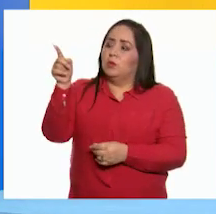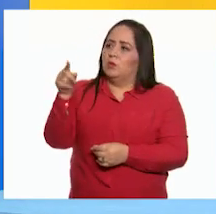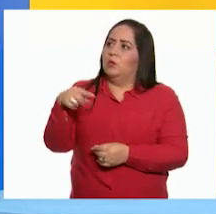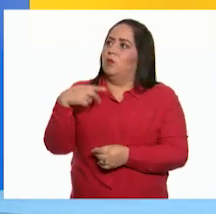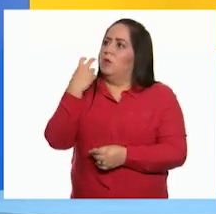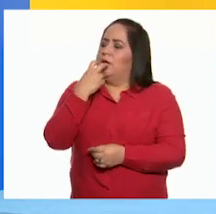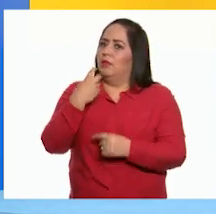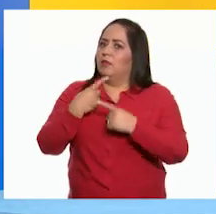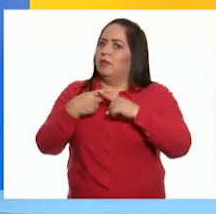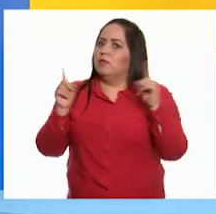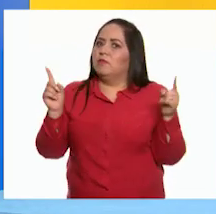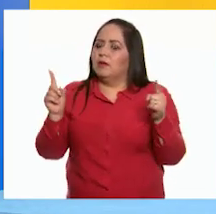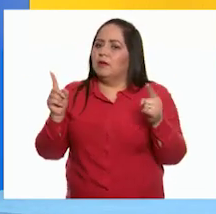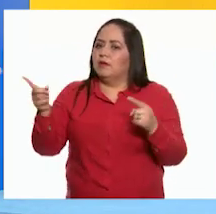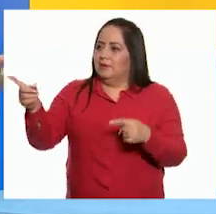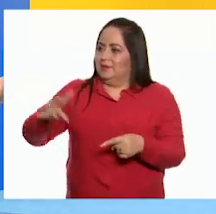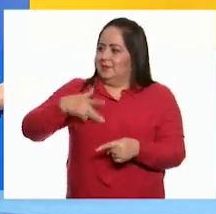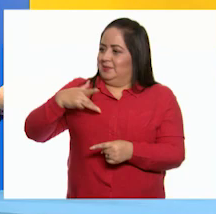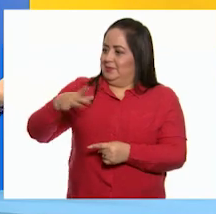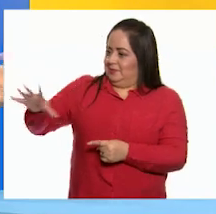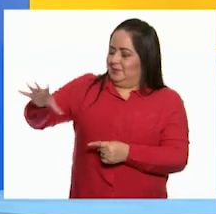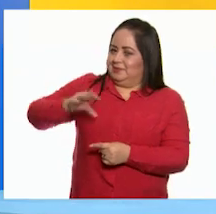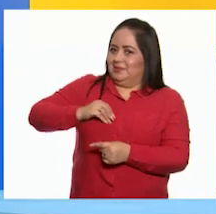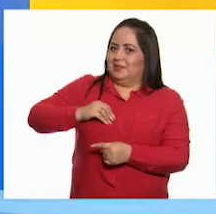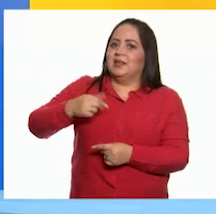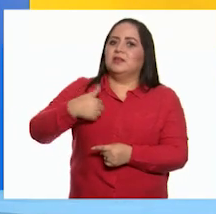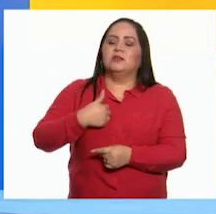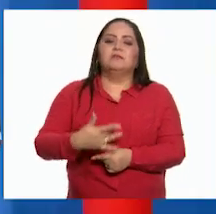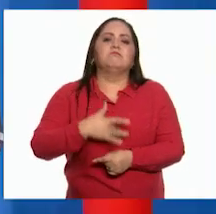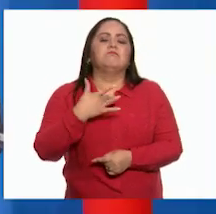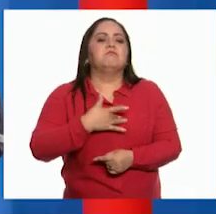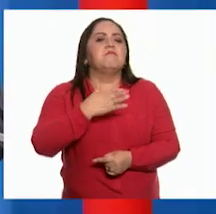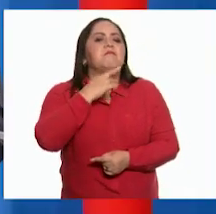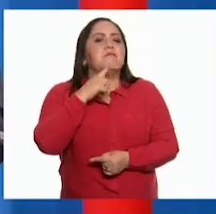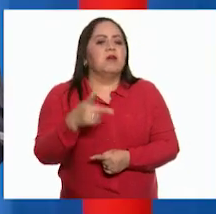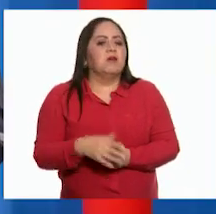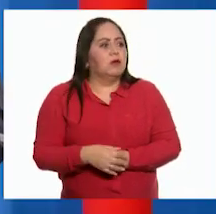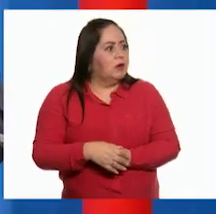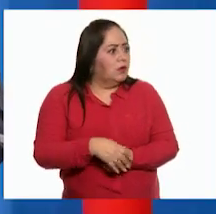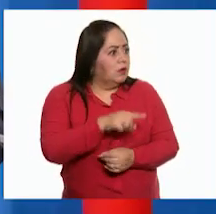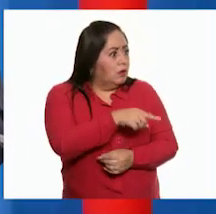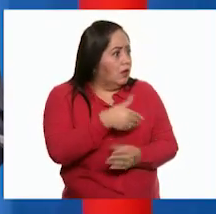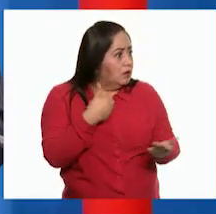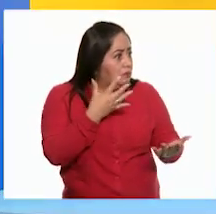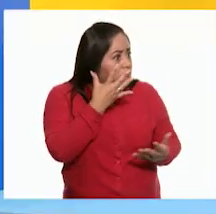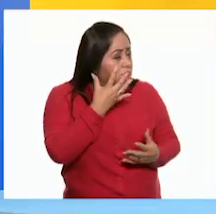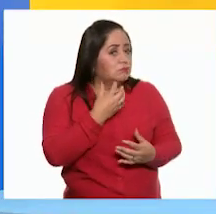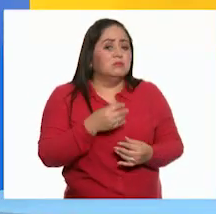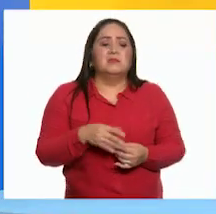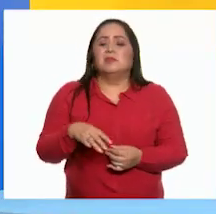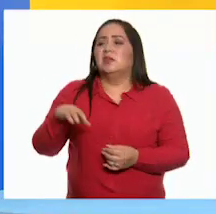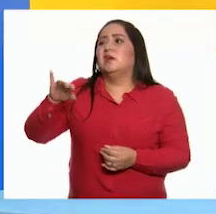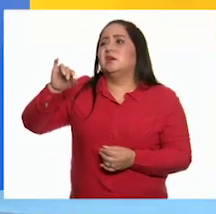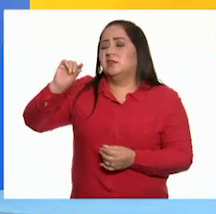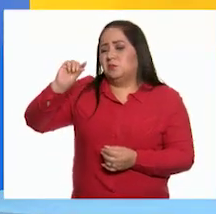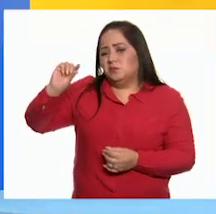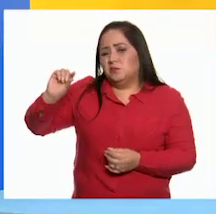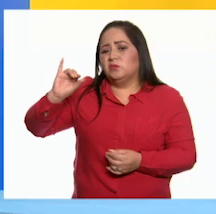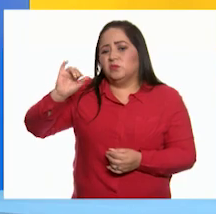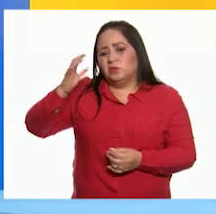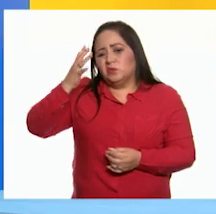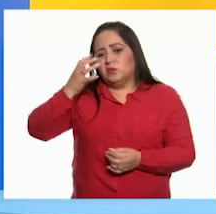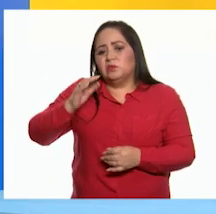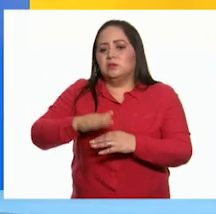cambió, tu sentimiento me contagió ayudándome a sentirme mejor. ¿A poco te sentías afligida? Un poco, sí,